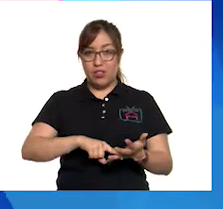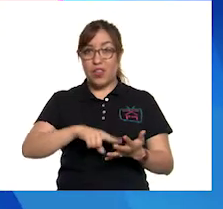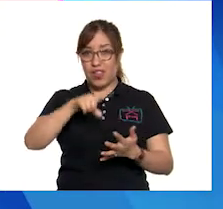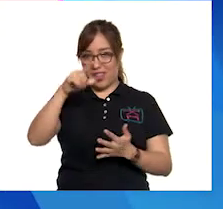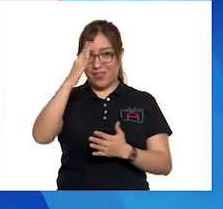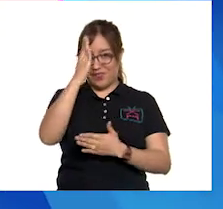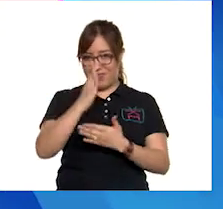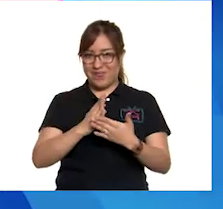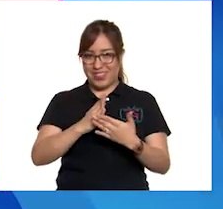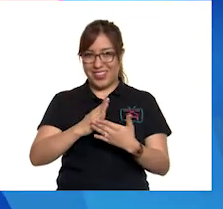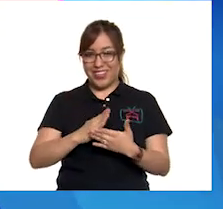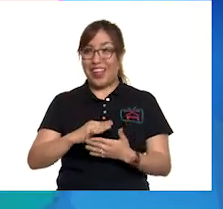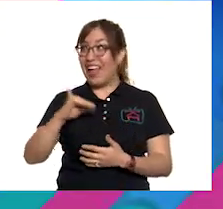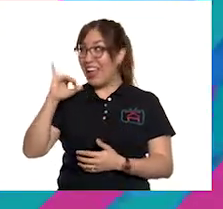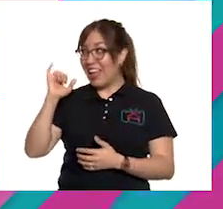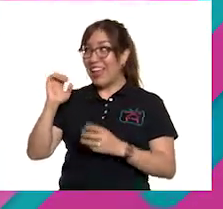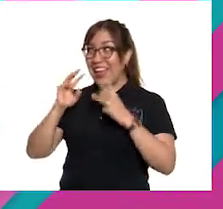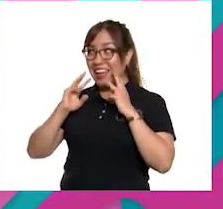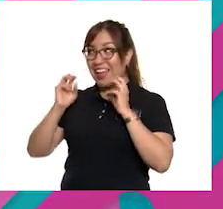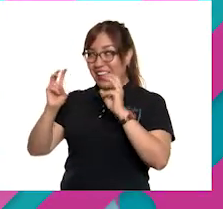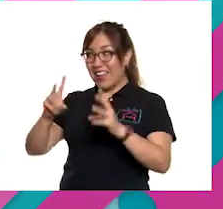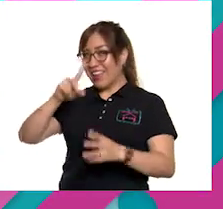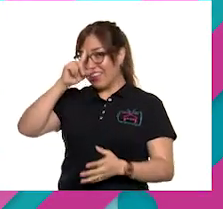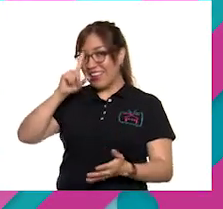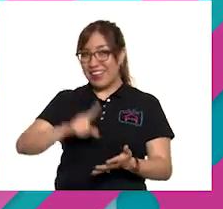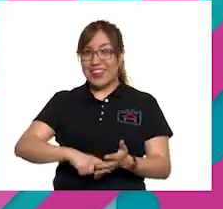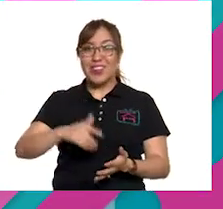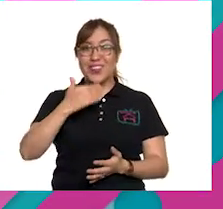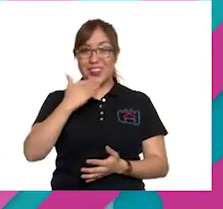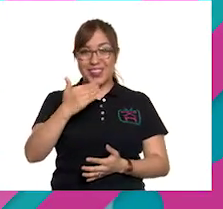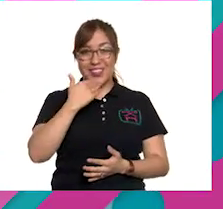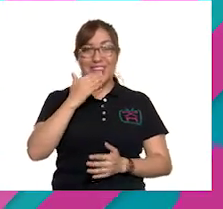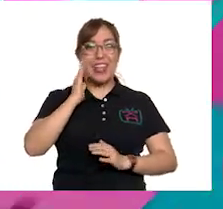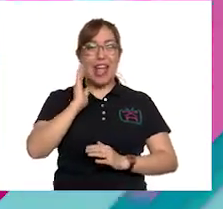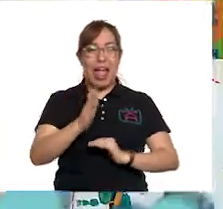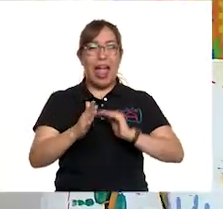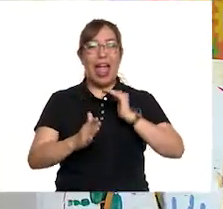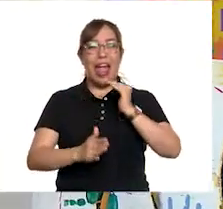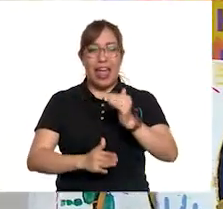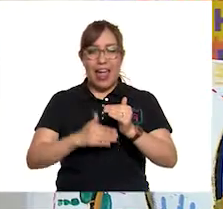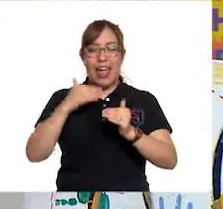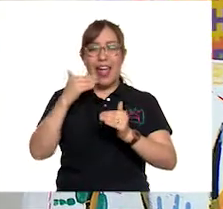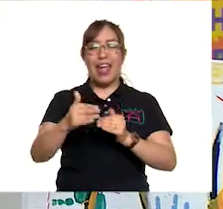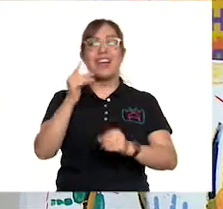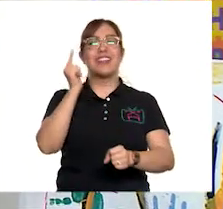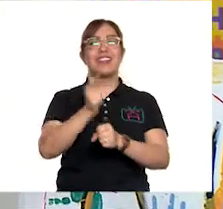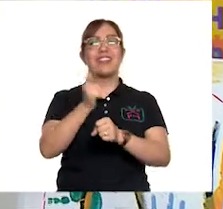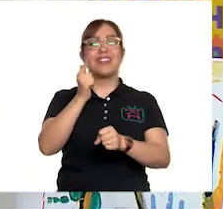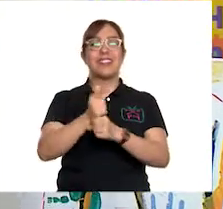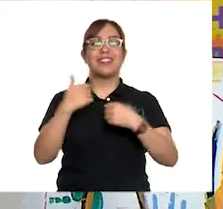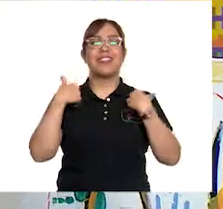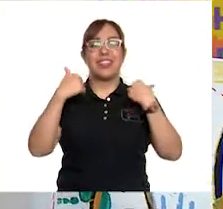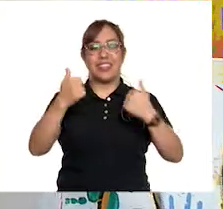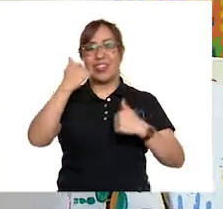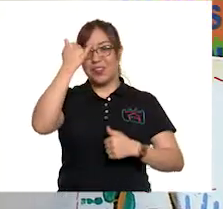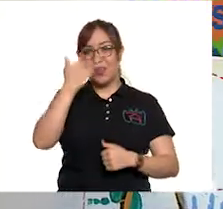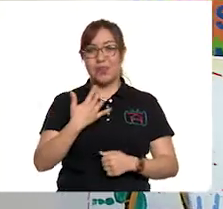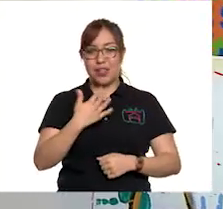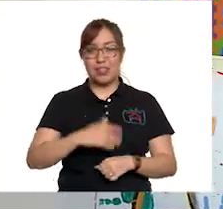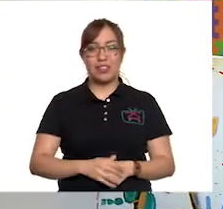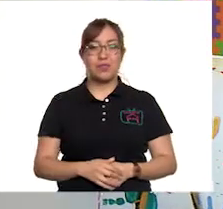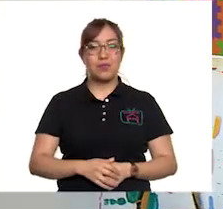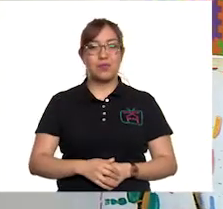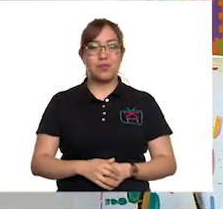¡Guau! Yo creo que lo estamos haciendo muy bien, porque ya se empieza a distinguir de qué va esta imagen y de qué se trata.